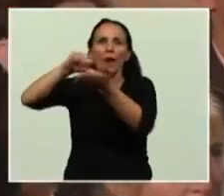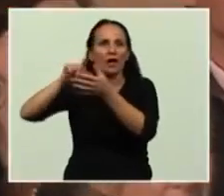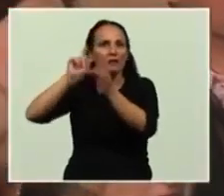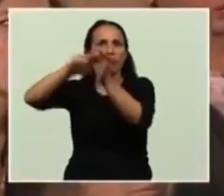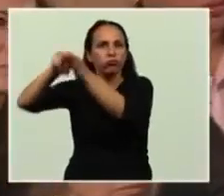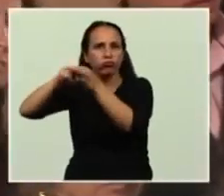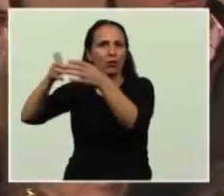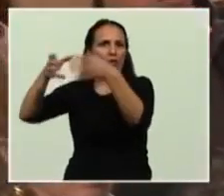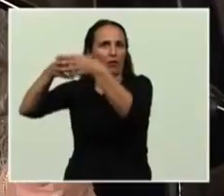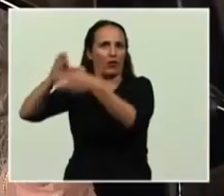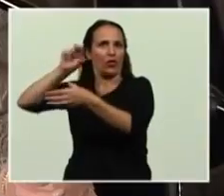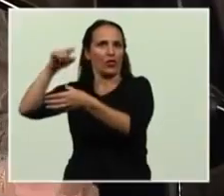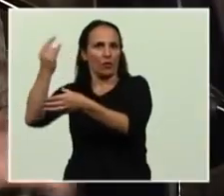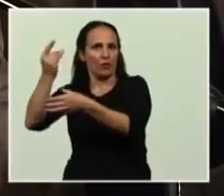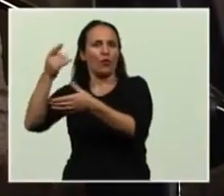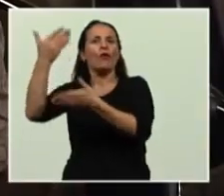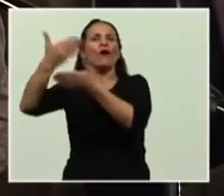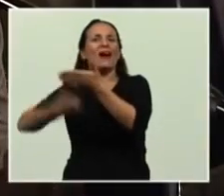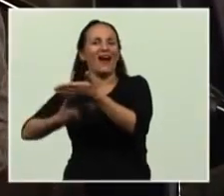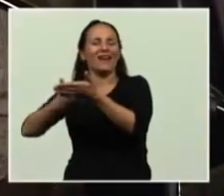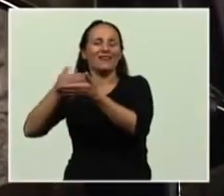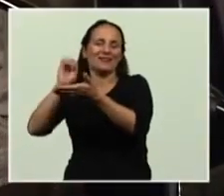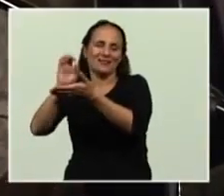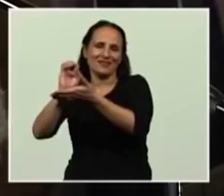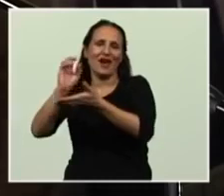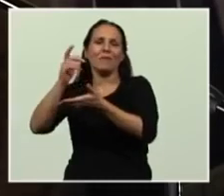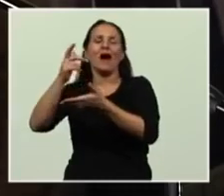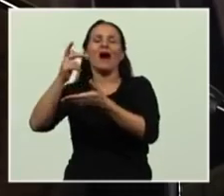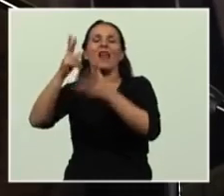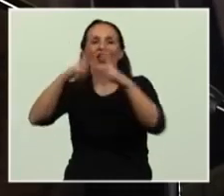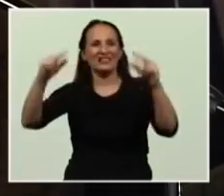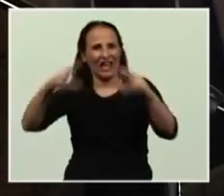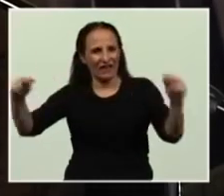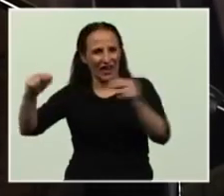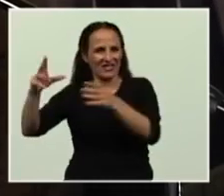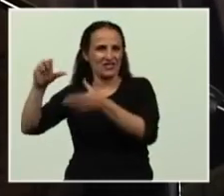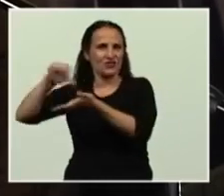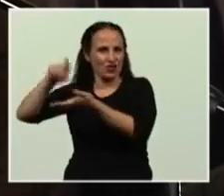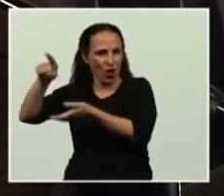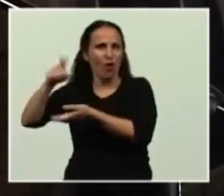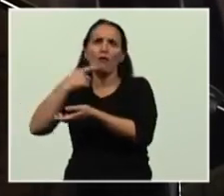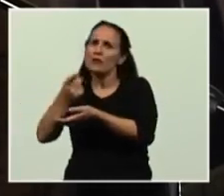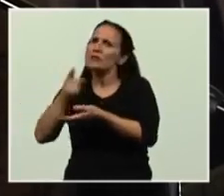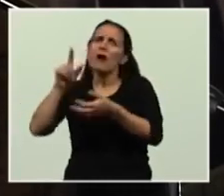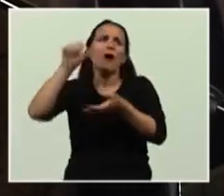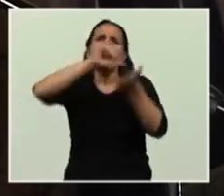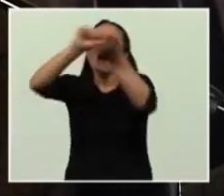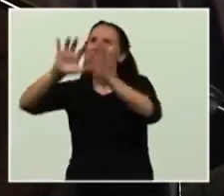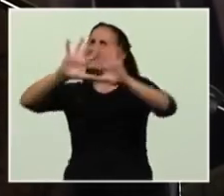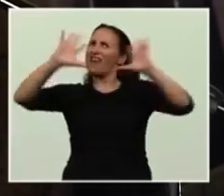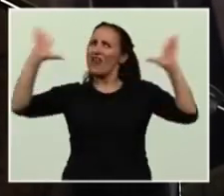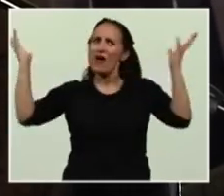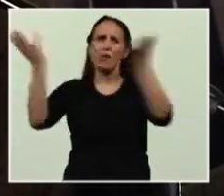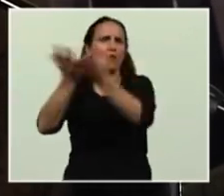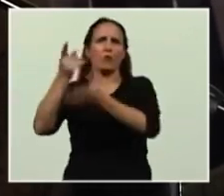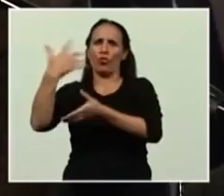de esa carta de San Francisco, de esa organización que nuclea a los países del mundo, se